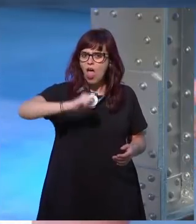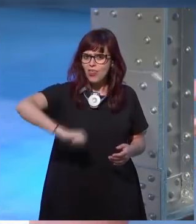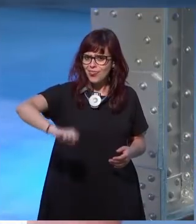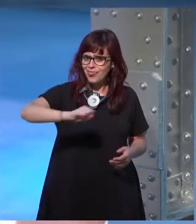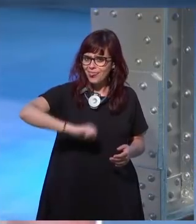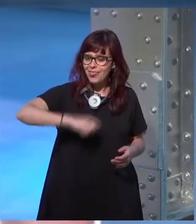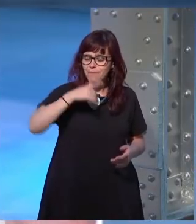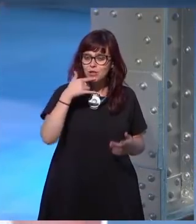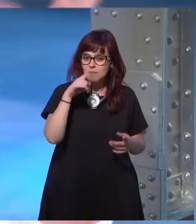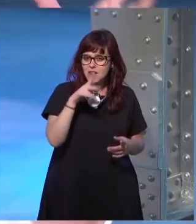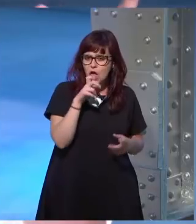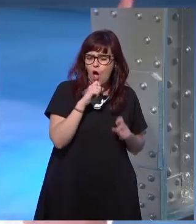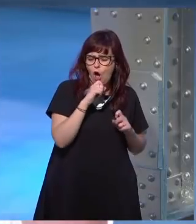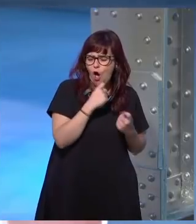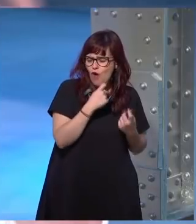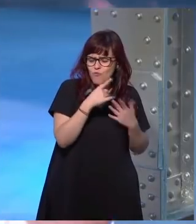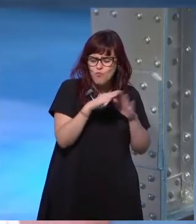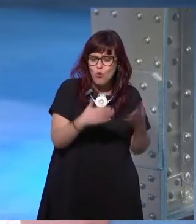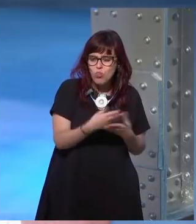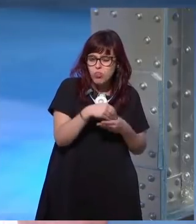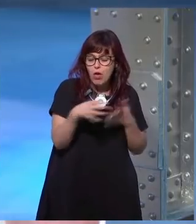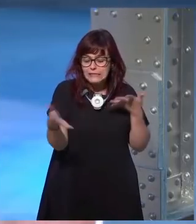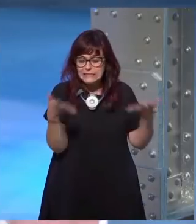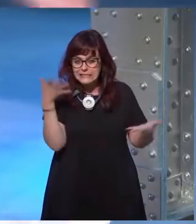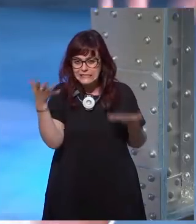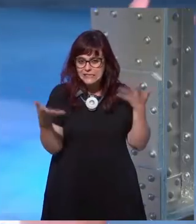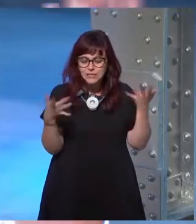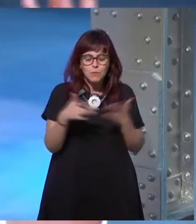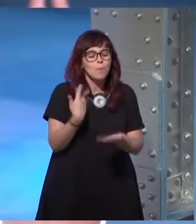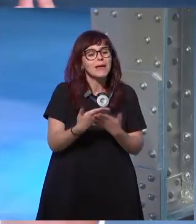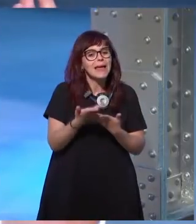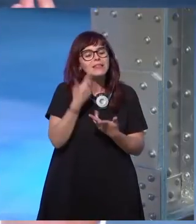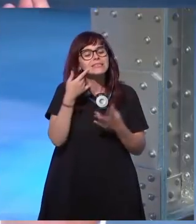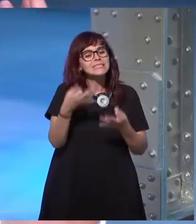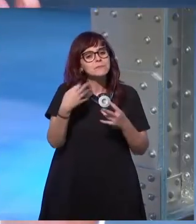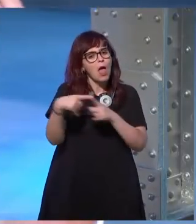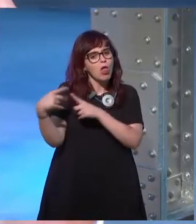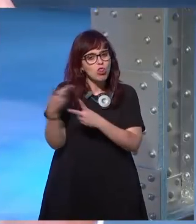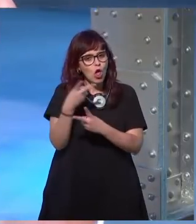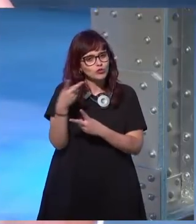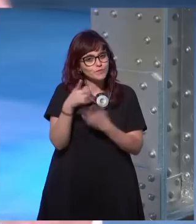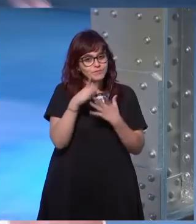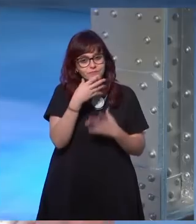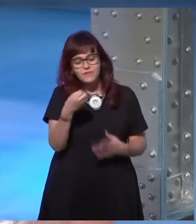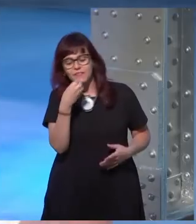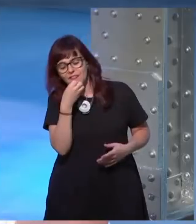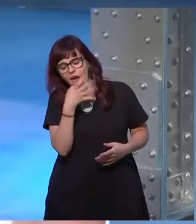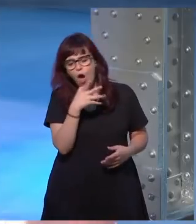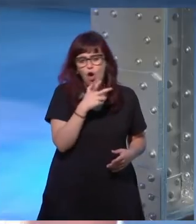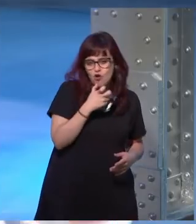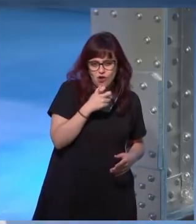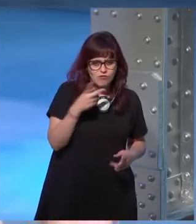el horror del mundo en el que vive a mi me encanta mostrar los dos elementos creo que es muy humano la belleza y el horror